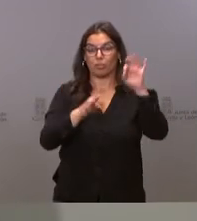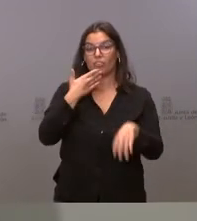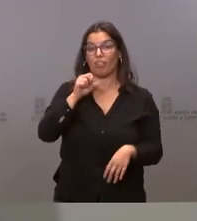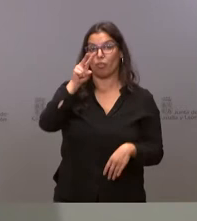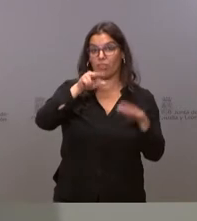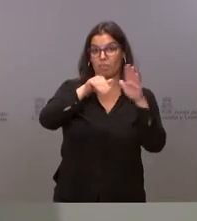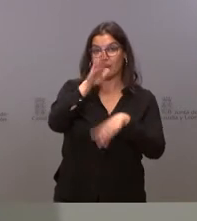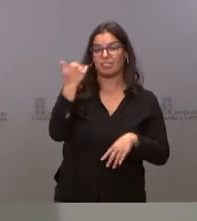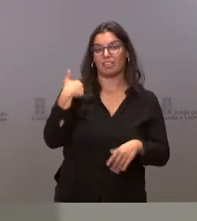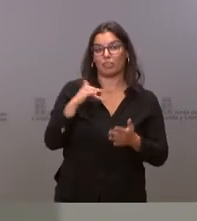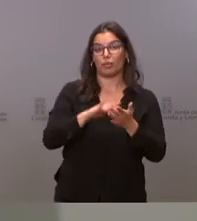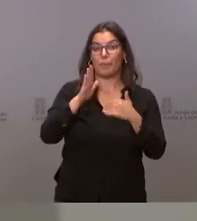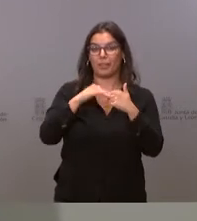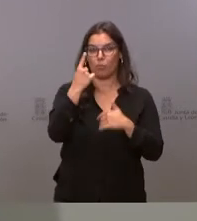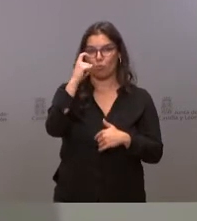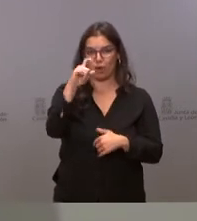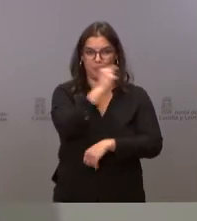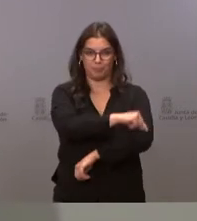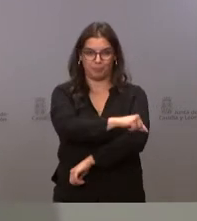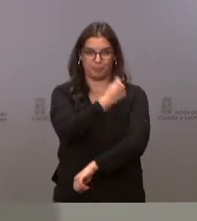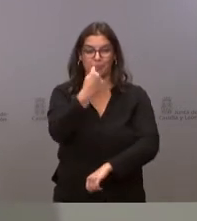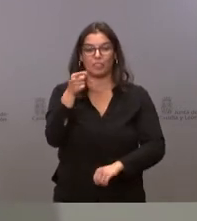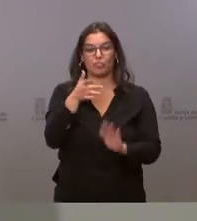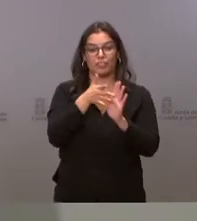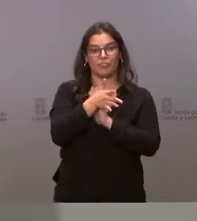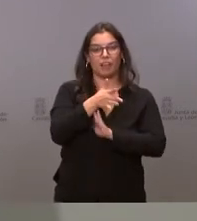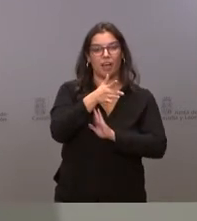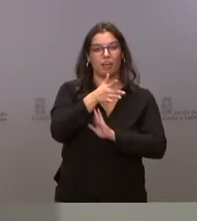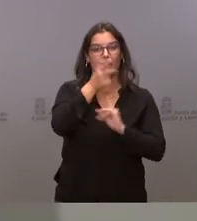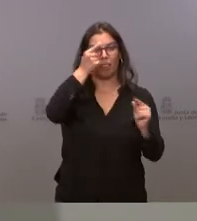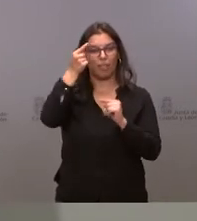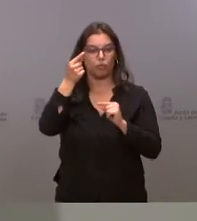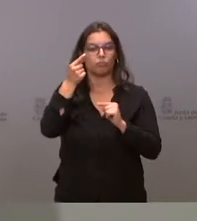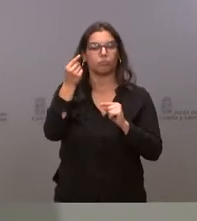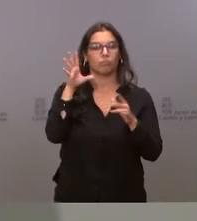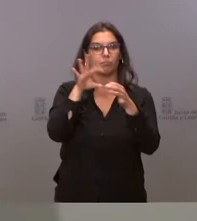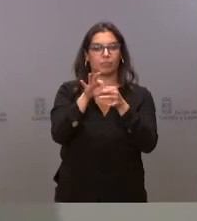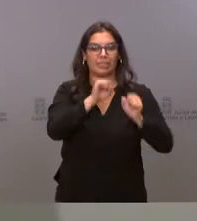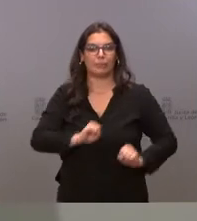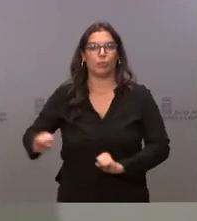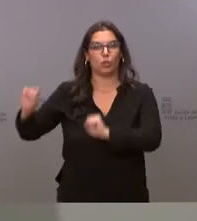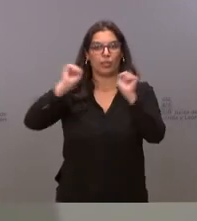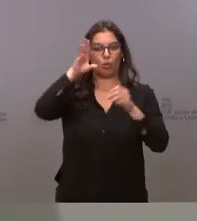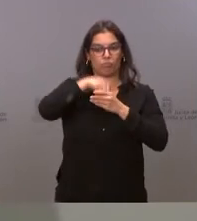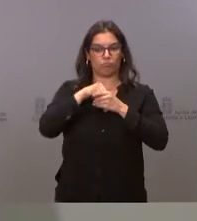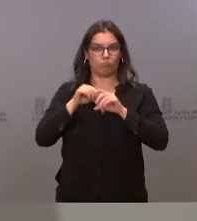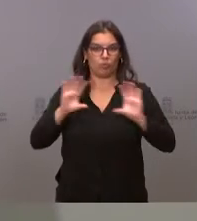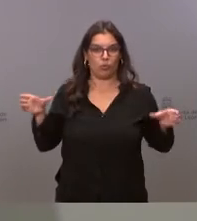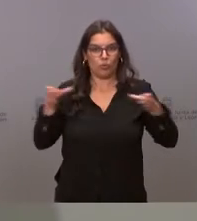ya han recibido una primera dosis. Son los niveles de inmunización que nos permiten